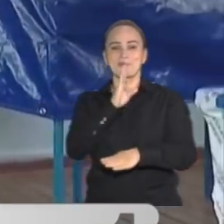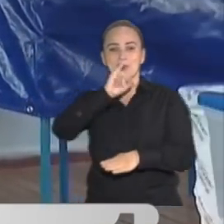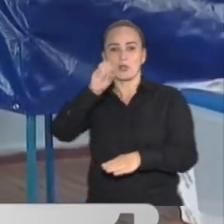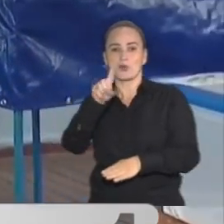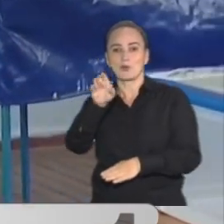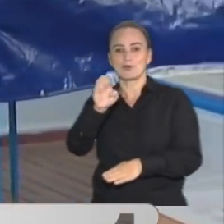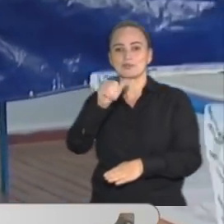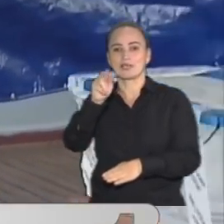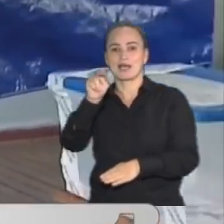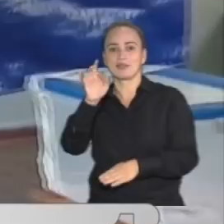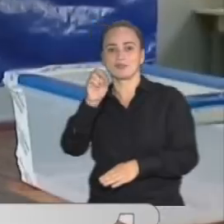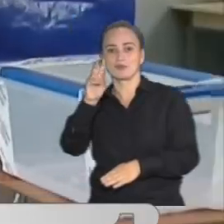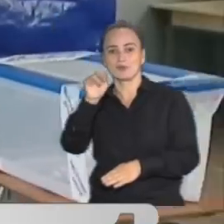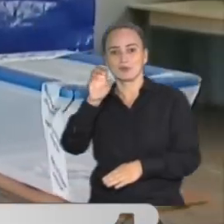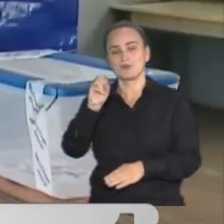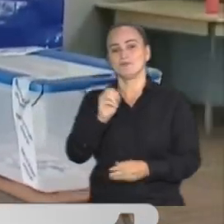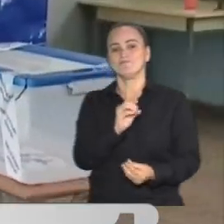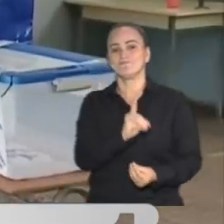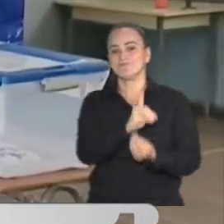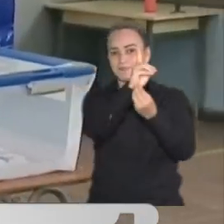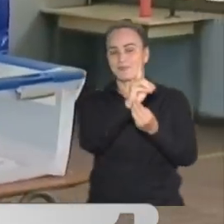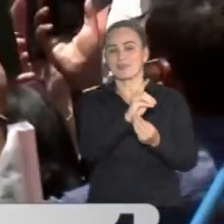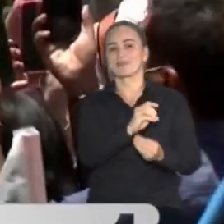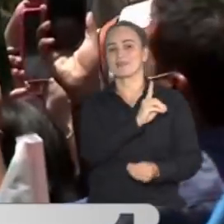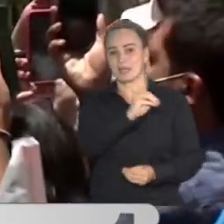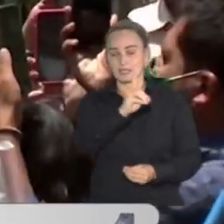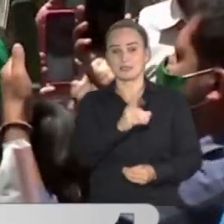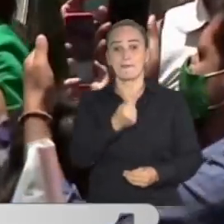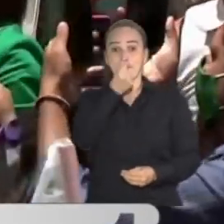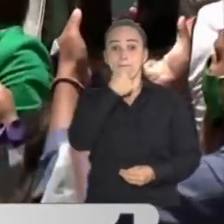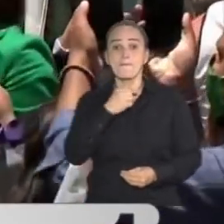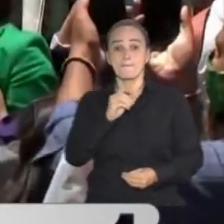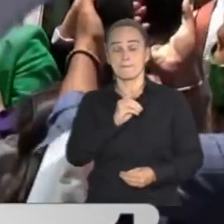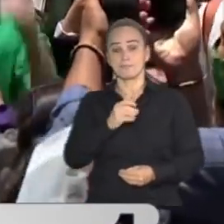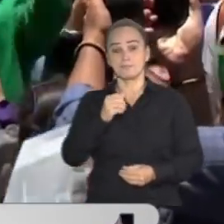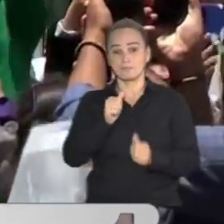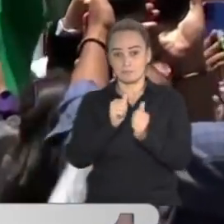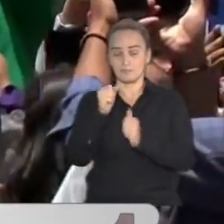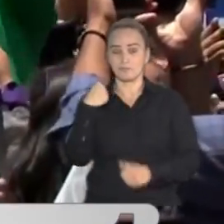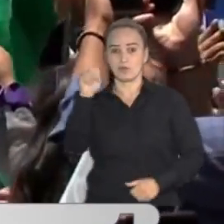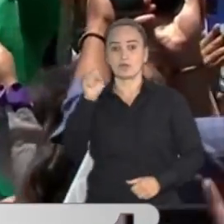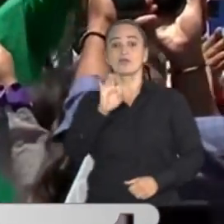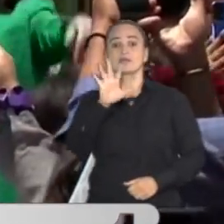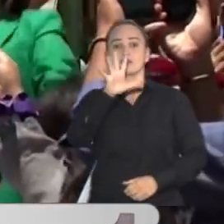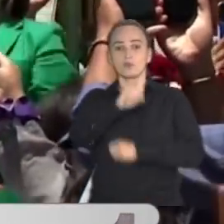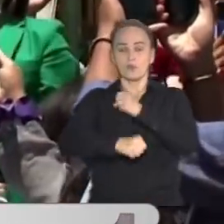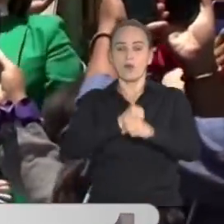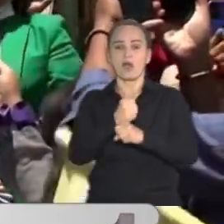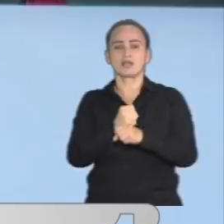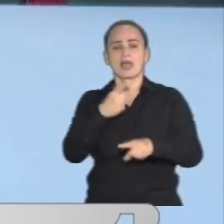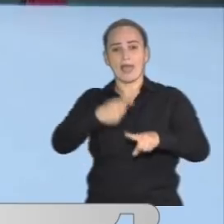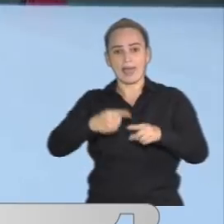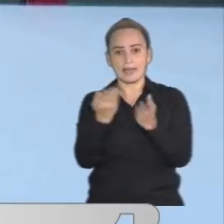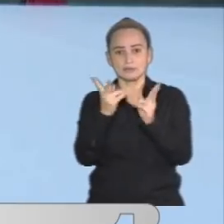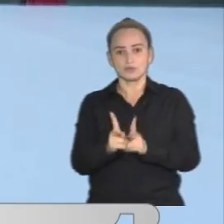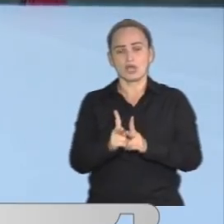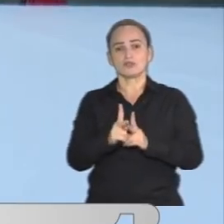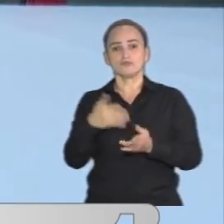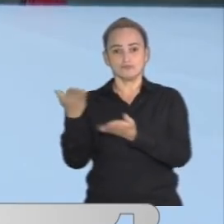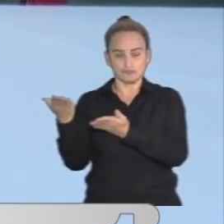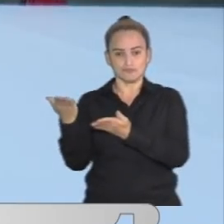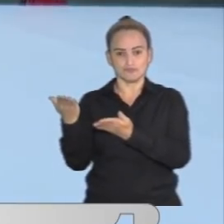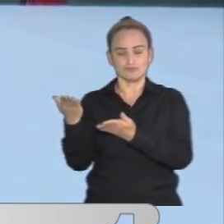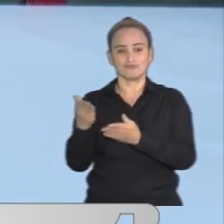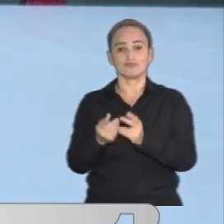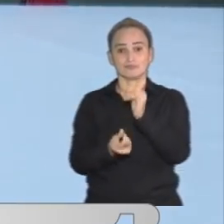Antonio Kast, el candidato de ultraderecha. Boric, un diputado de 35 años y antiguo líder estudiantil que se define como